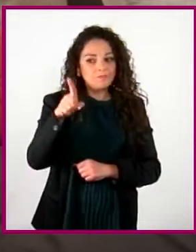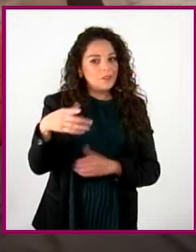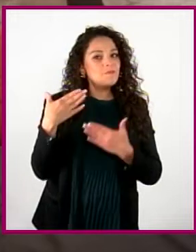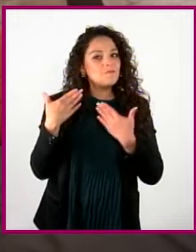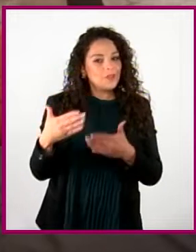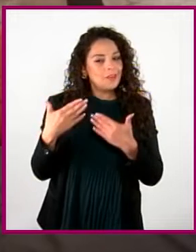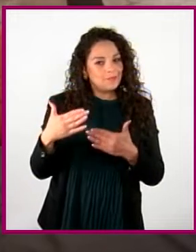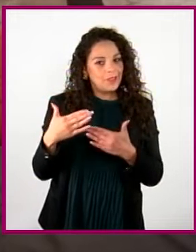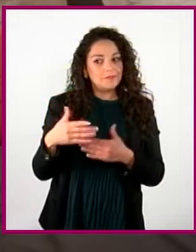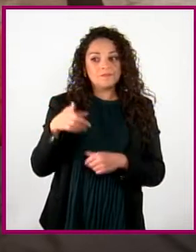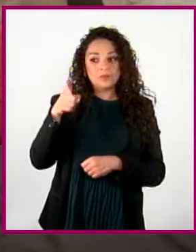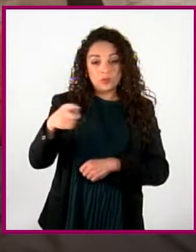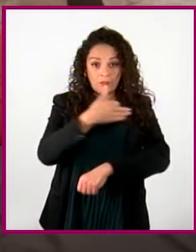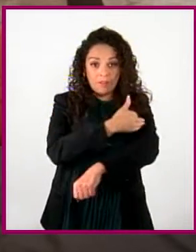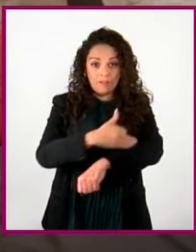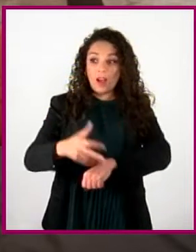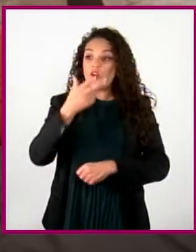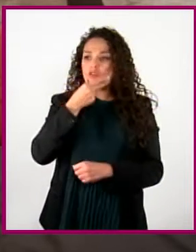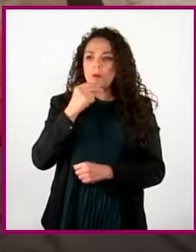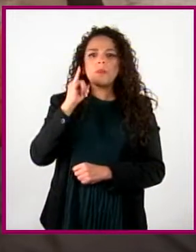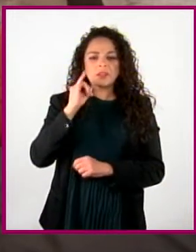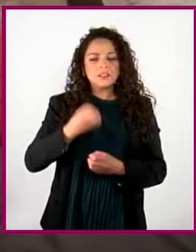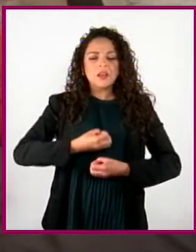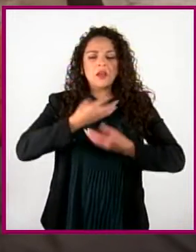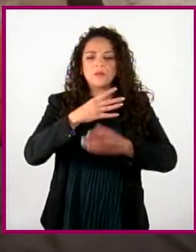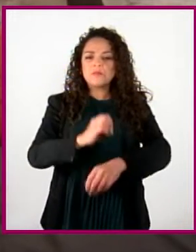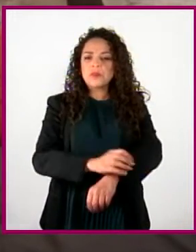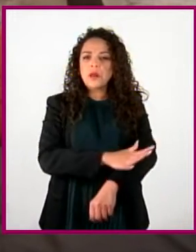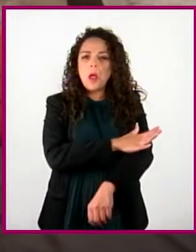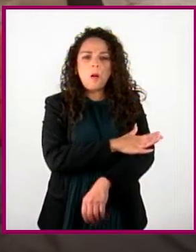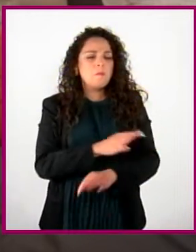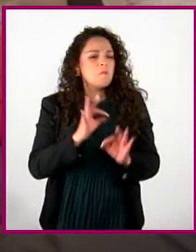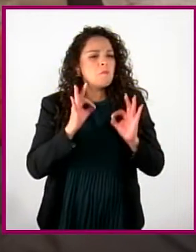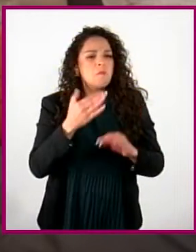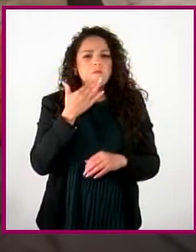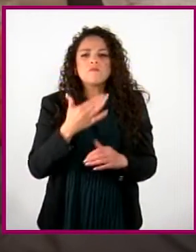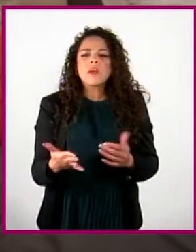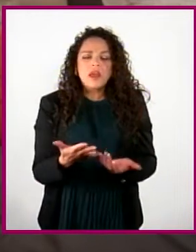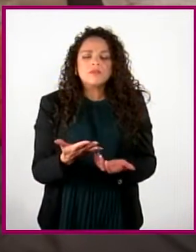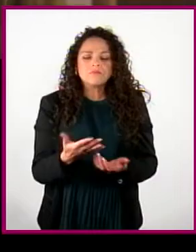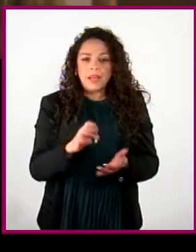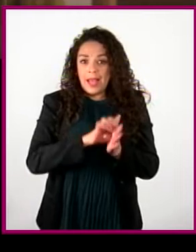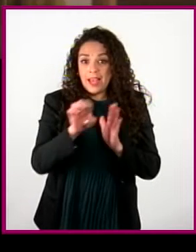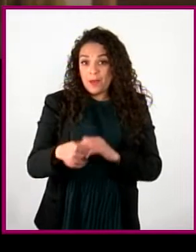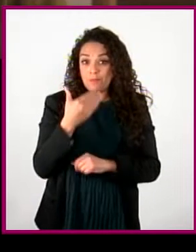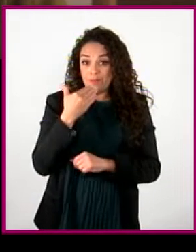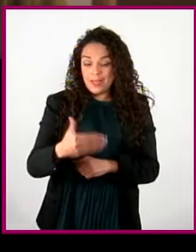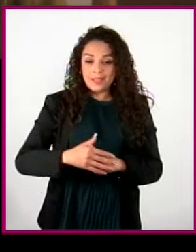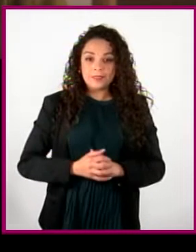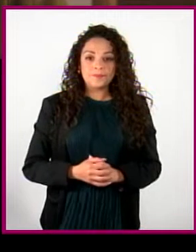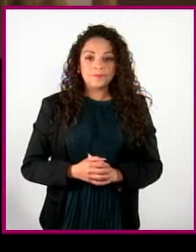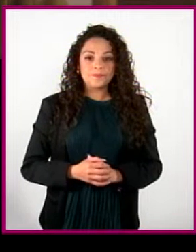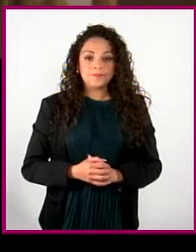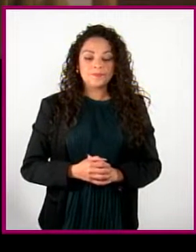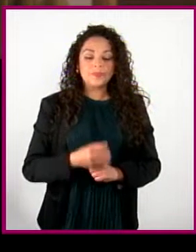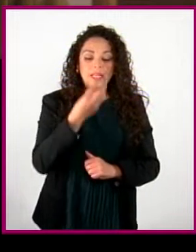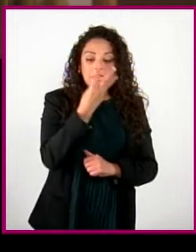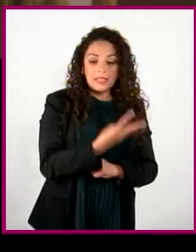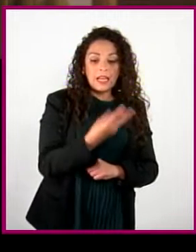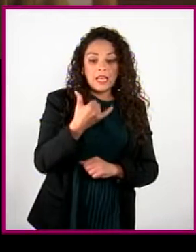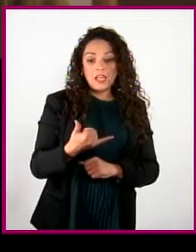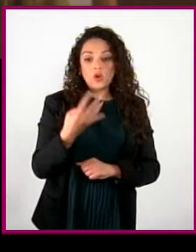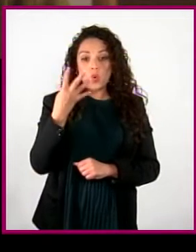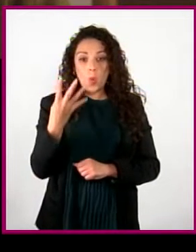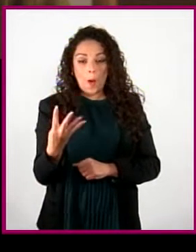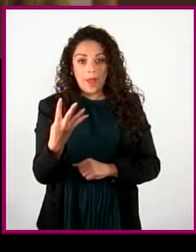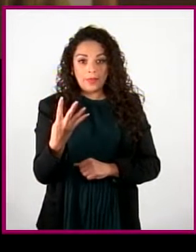Los hombres de su familia expresan sus emociones de manera muy sana. Tienen un buen ejemplo. Si tuvieron entre 3 y 4